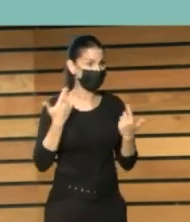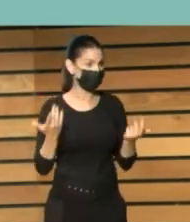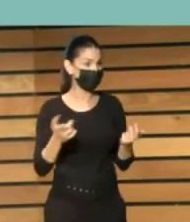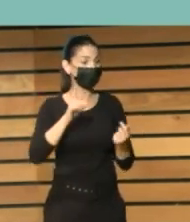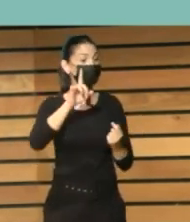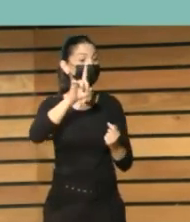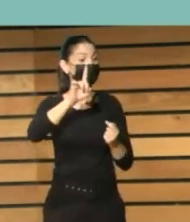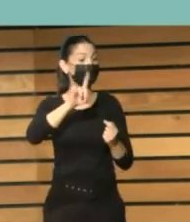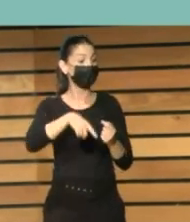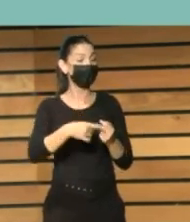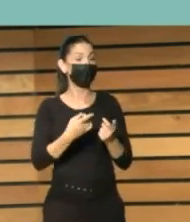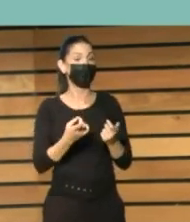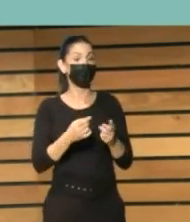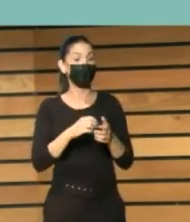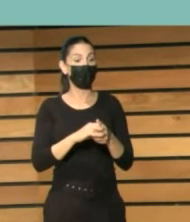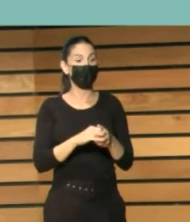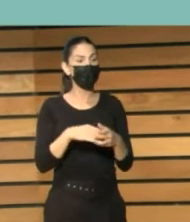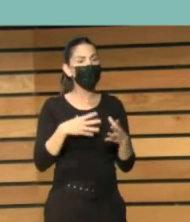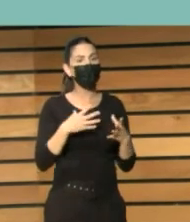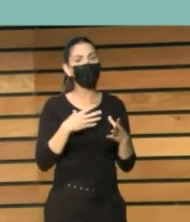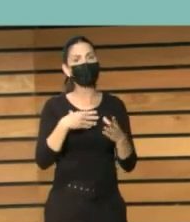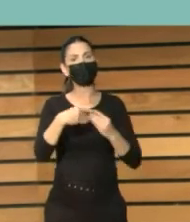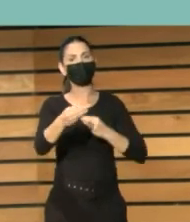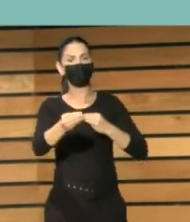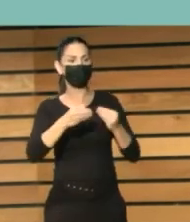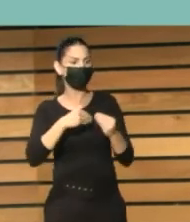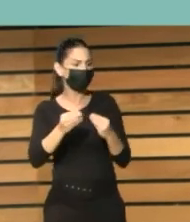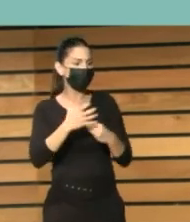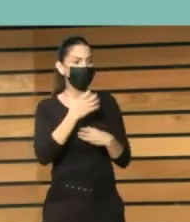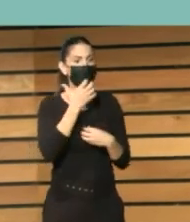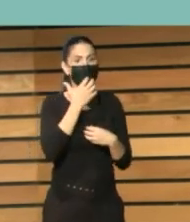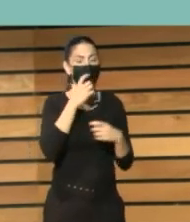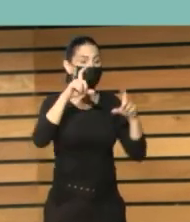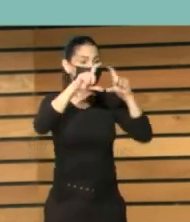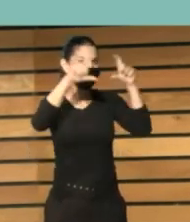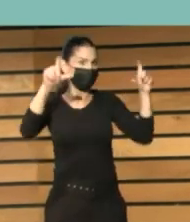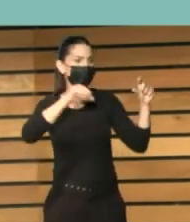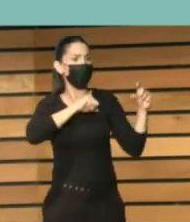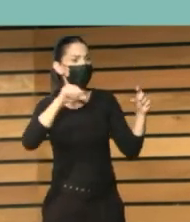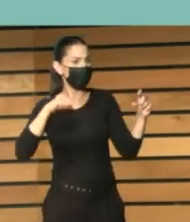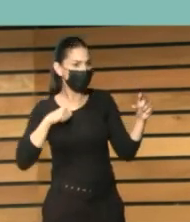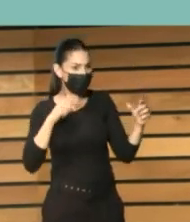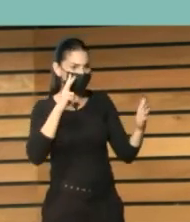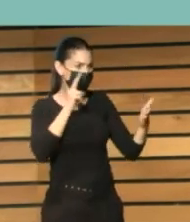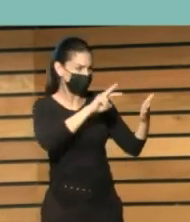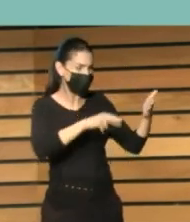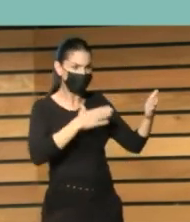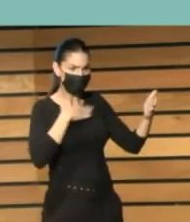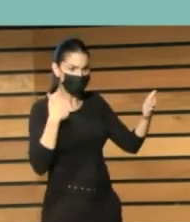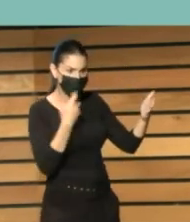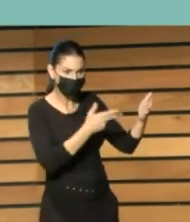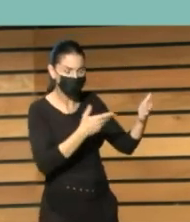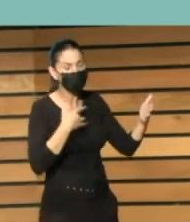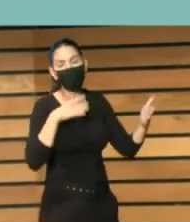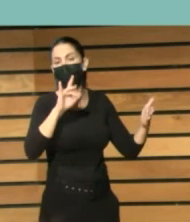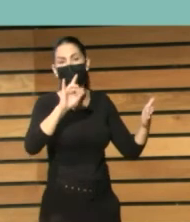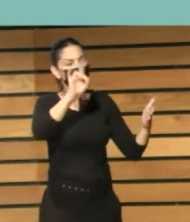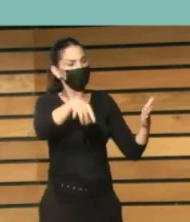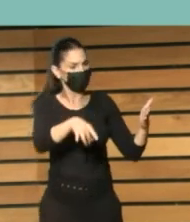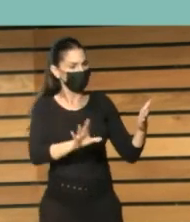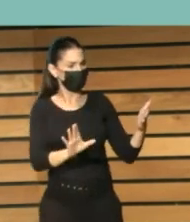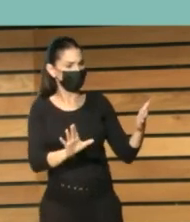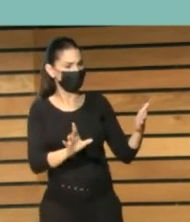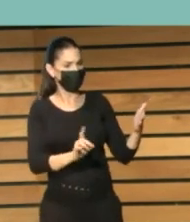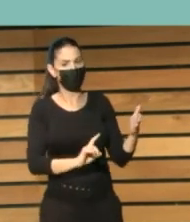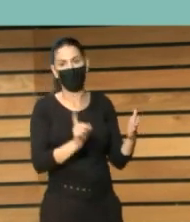también se le dado la suficiente flexibilidad para que sirva también para instituciones privadas, empresas particulares, para cualquier caso. No